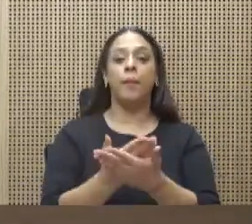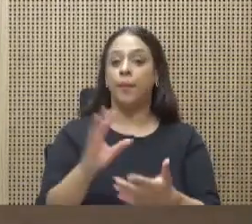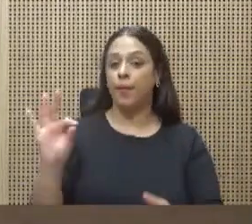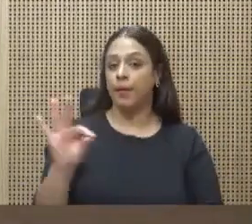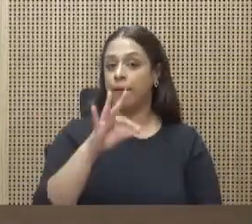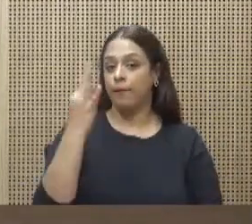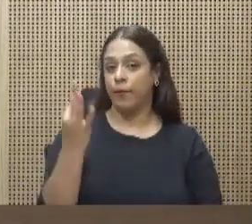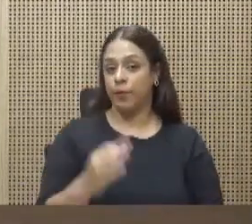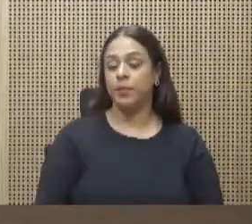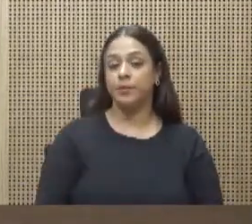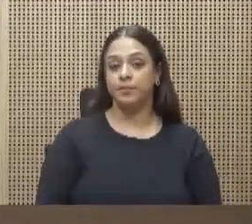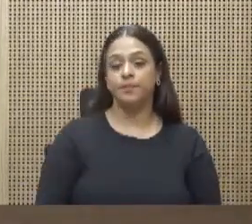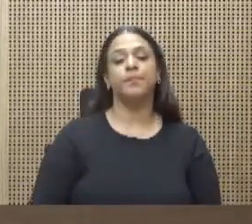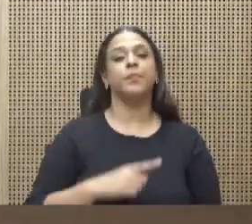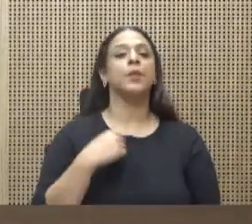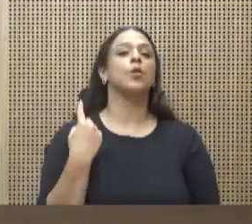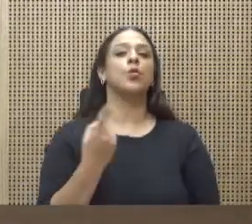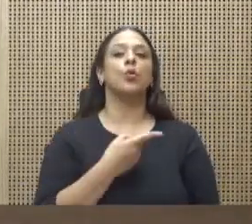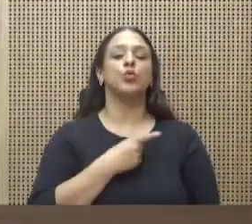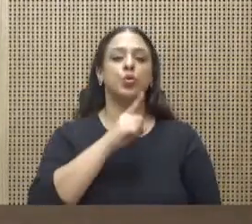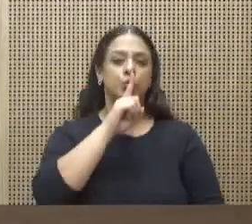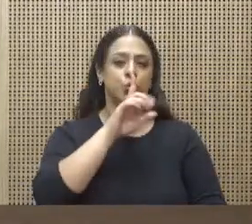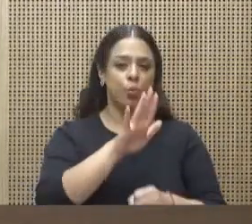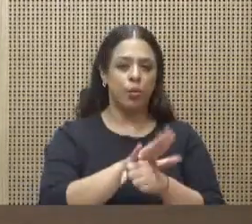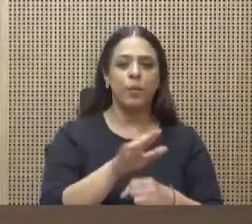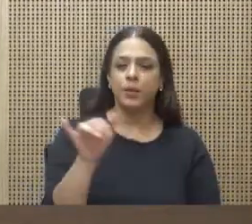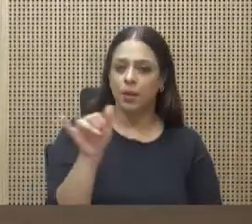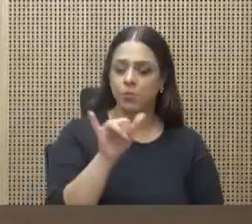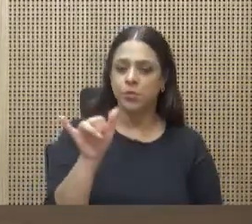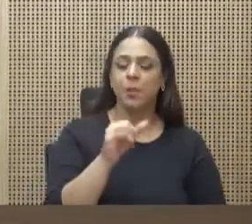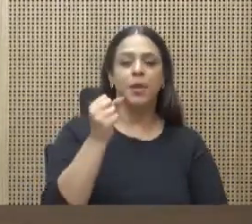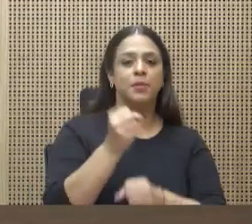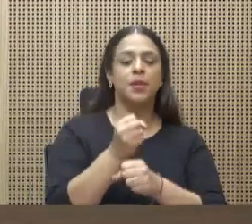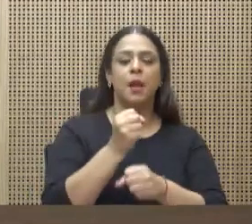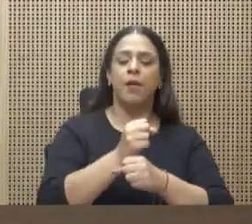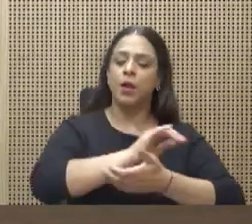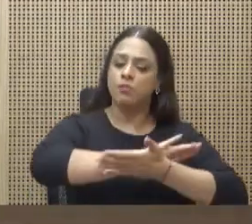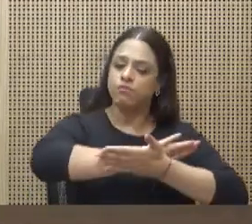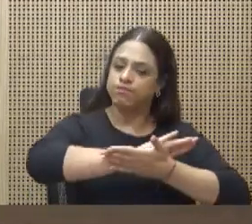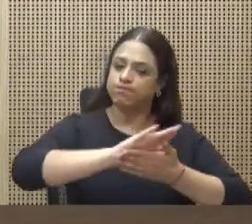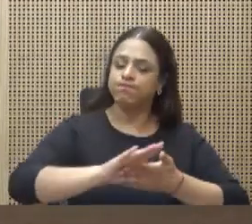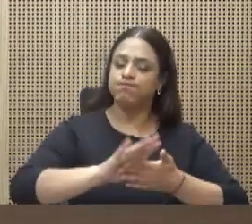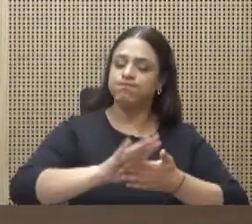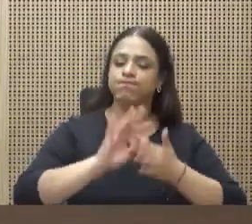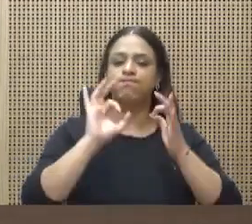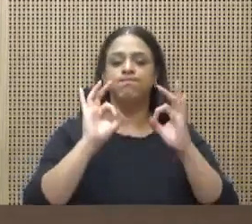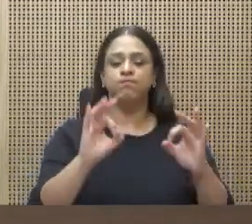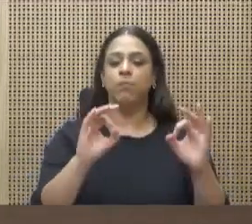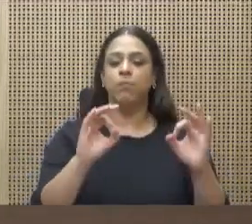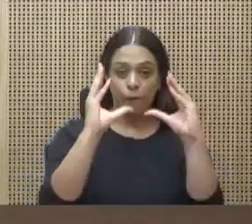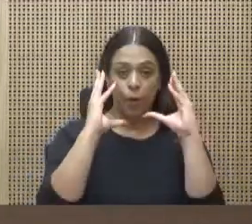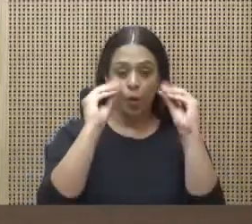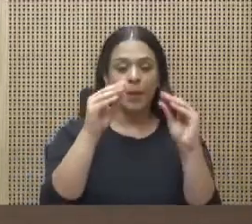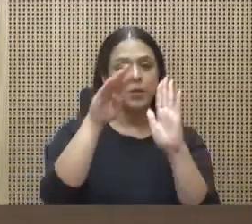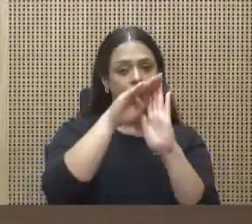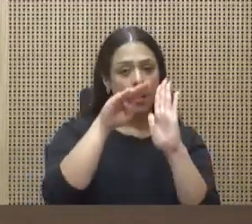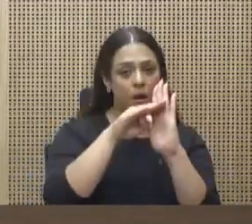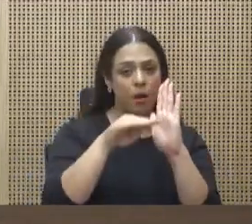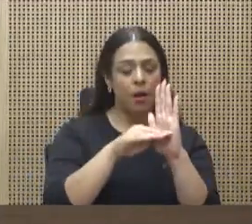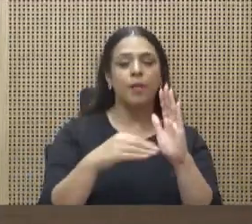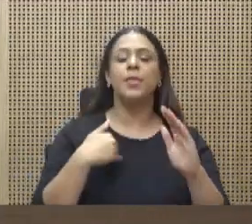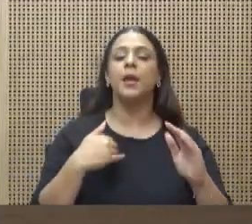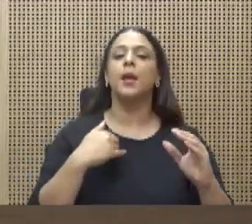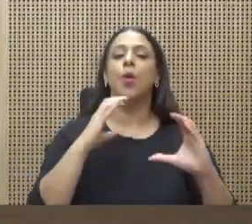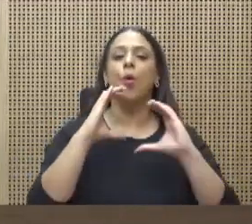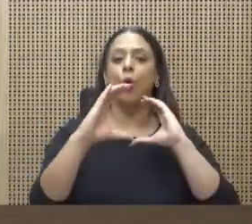comprometemos también a trabajar con transparencia y rendición de cuentas, manteniendo comunicación en dos vías con